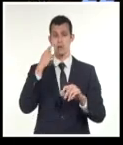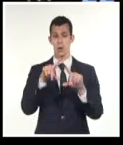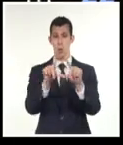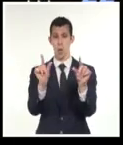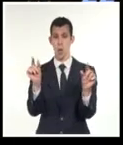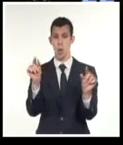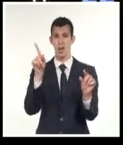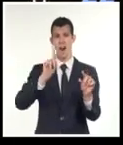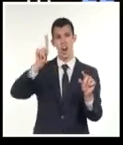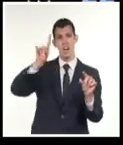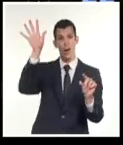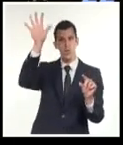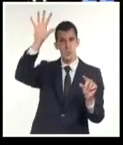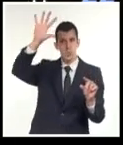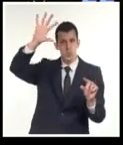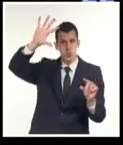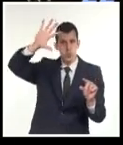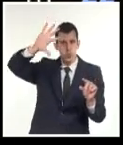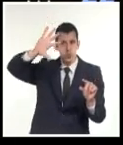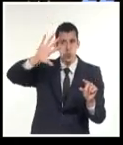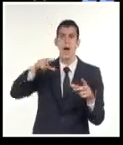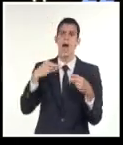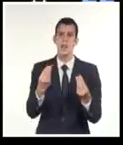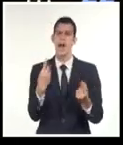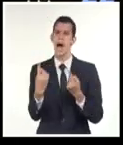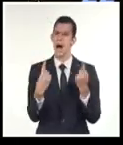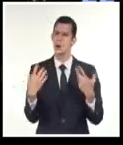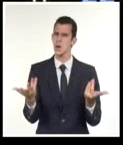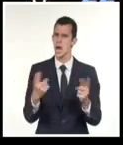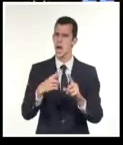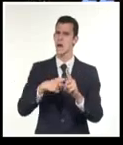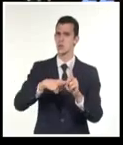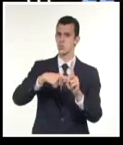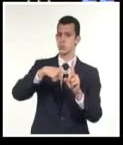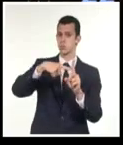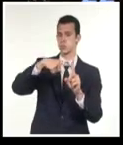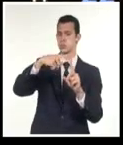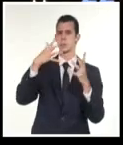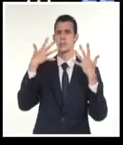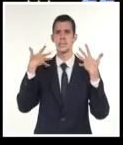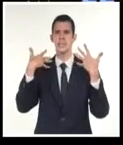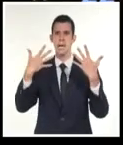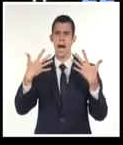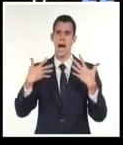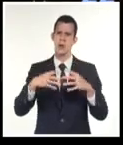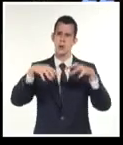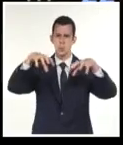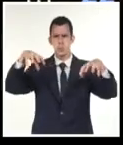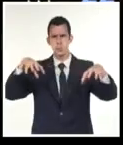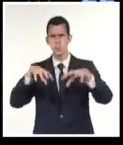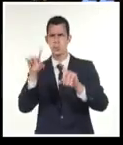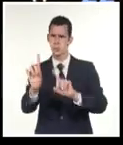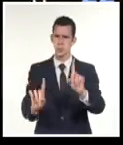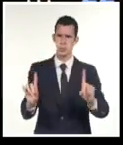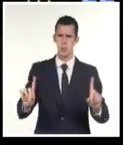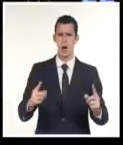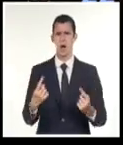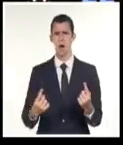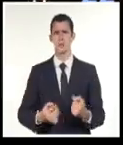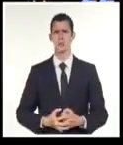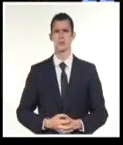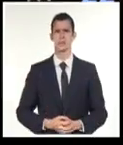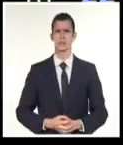chubasco como una lluvia en la parte oriental del país con altas temperaturas para el resto del territorio nacional con la influencia de altas presiones.